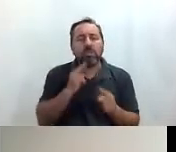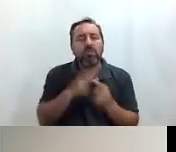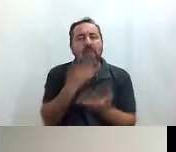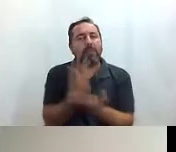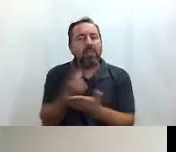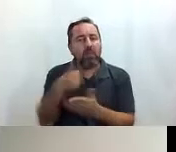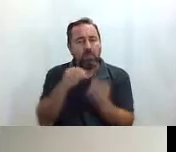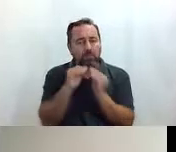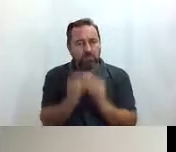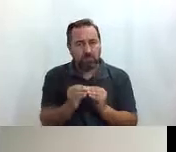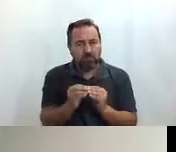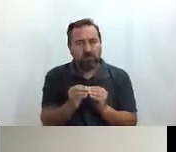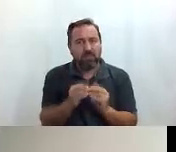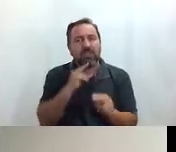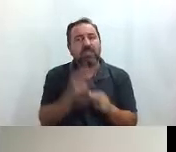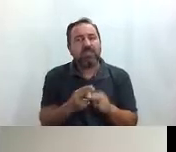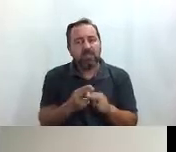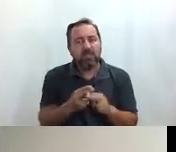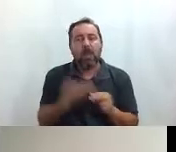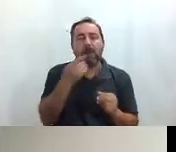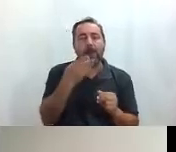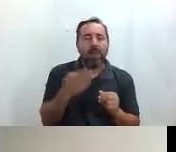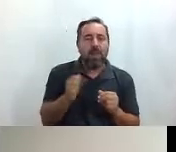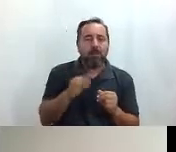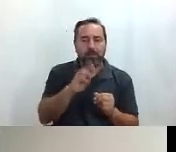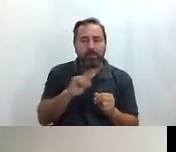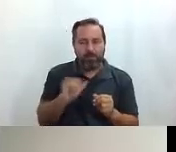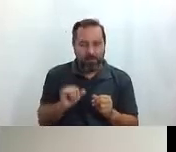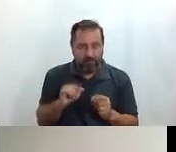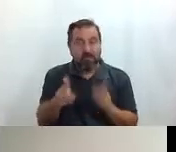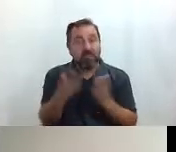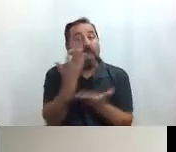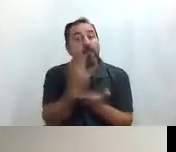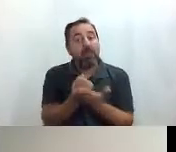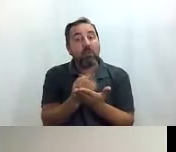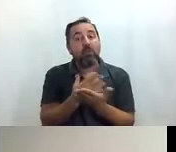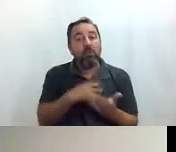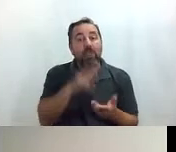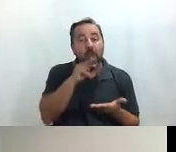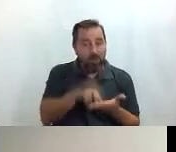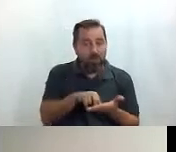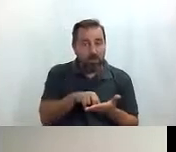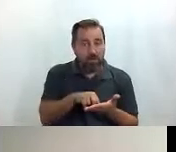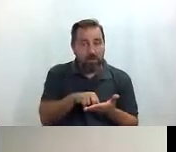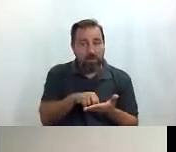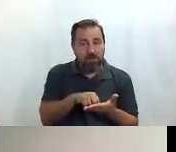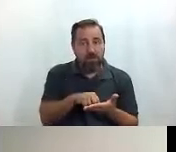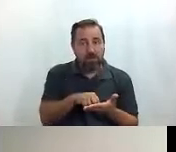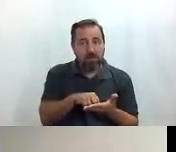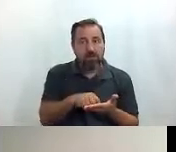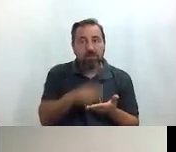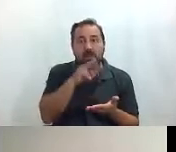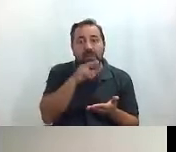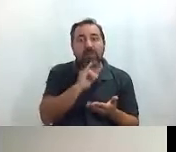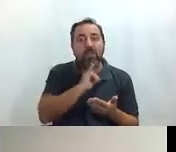que ellos han desarrollado que se llama Blapi y es una aplicación que permite hablar a personas con que hablen